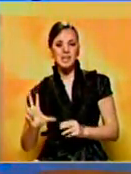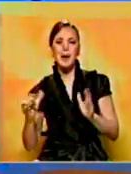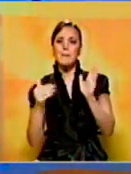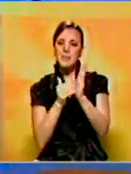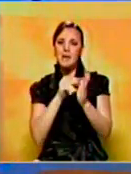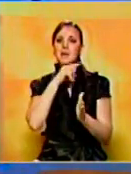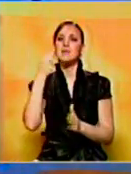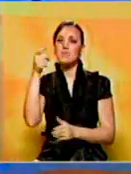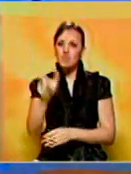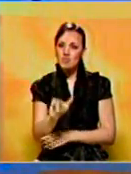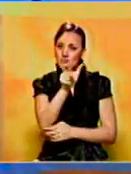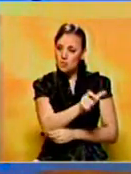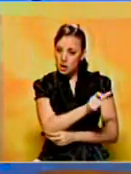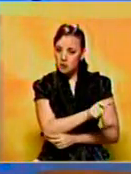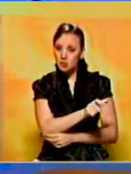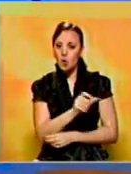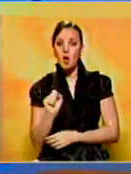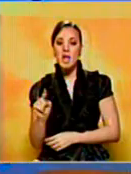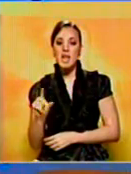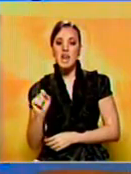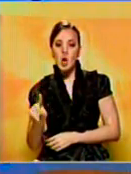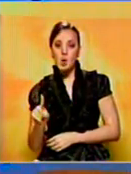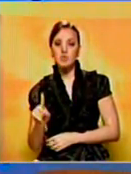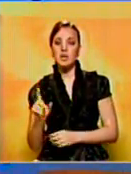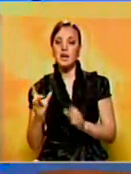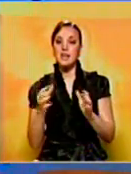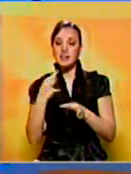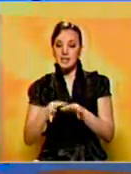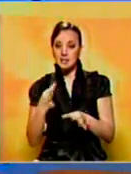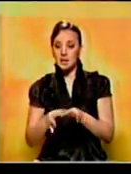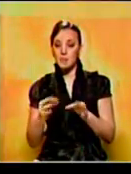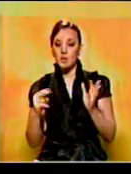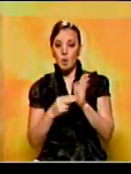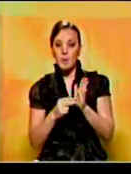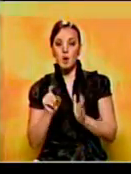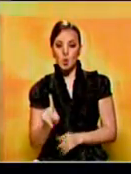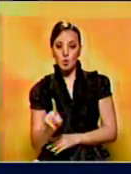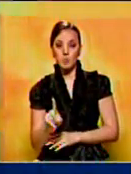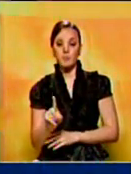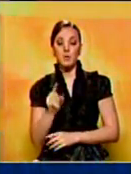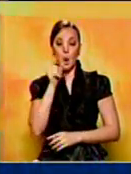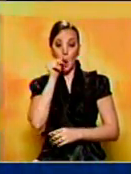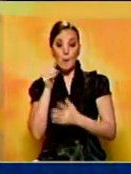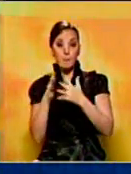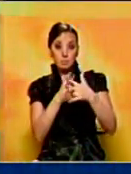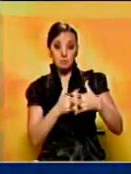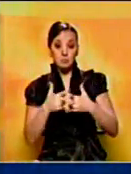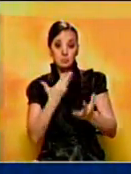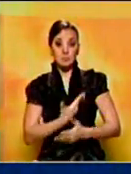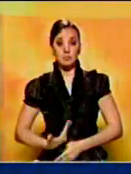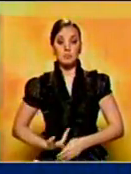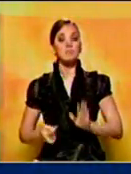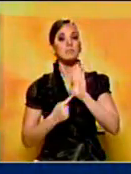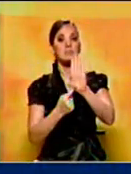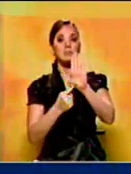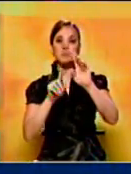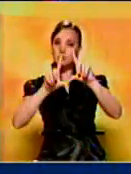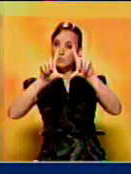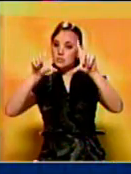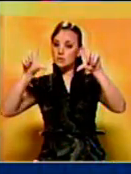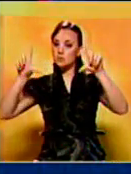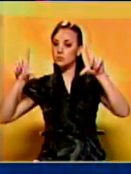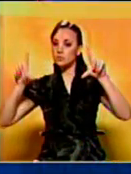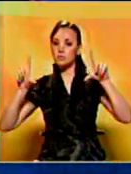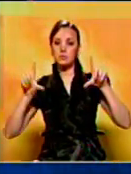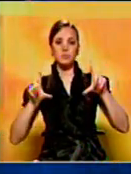atentados a las Torres Gemelas, el 11 de septiembre de 2001. Obama asistió a la inauguración oficial del Centro de Exhibición en la ciudad de